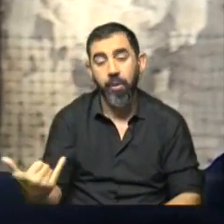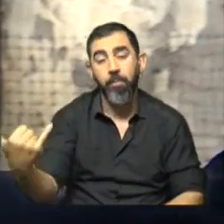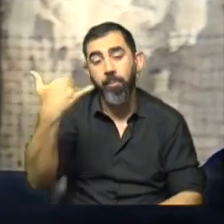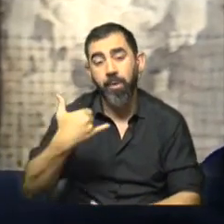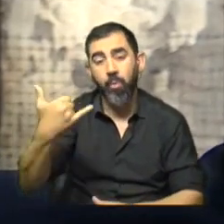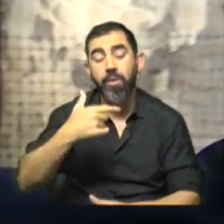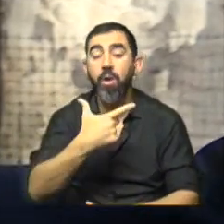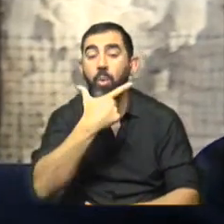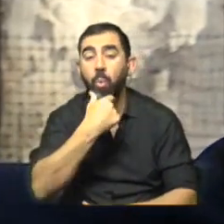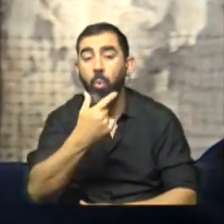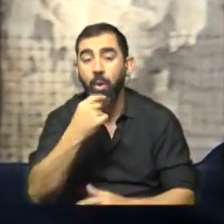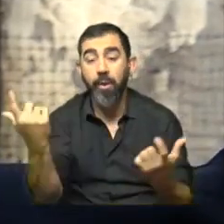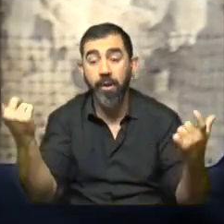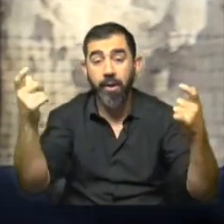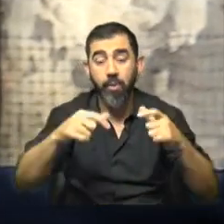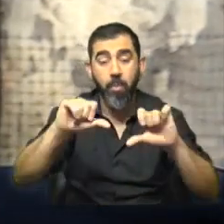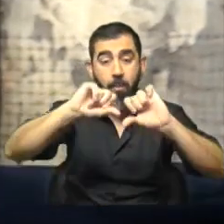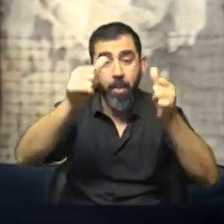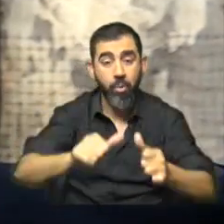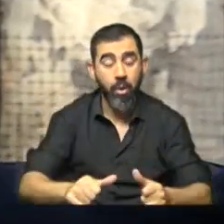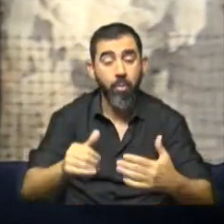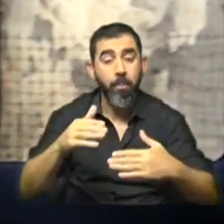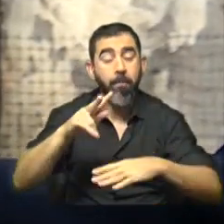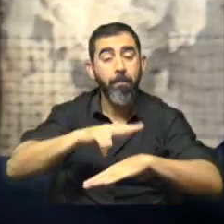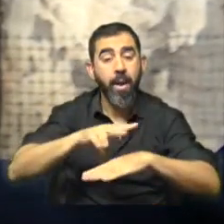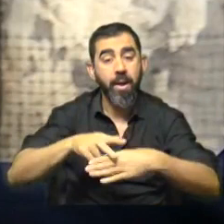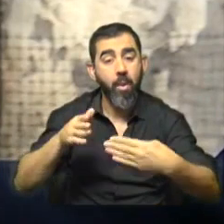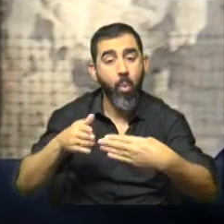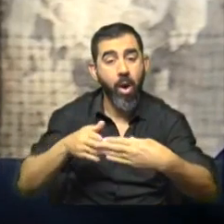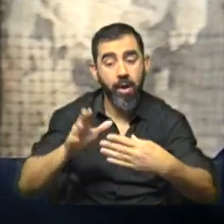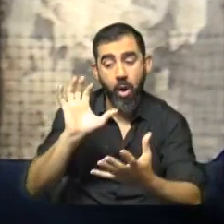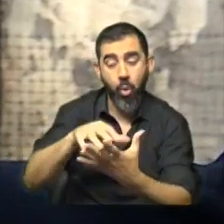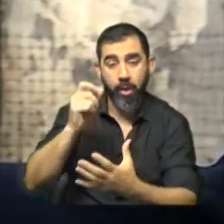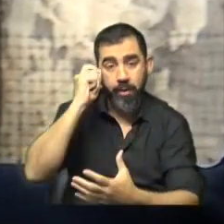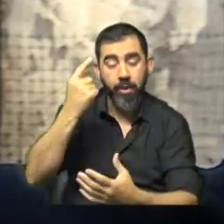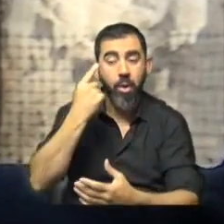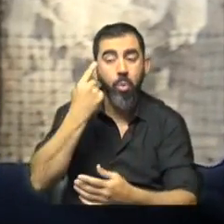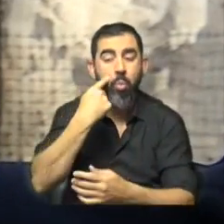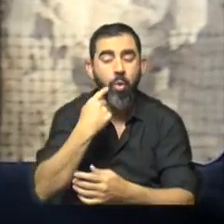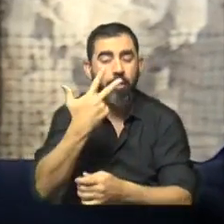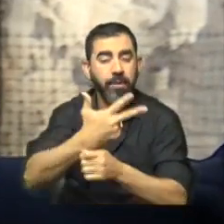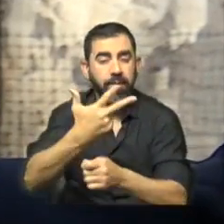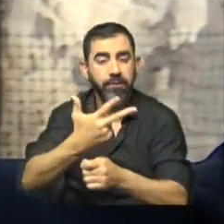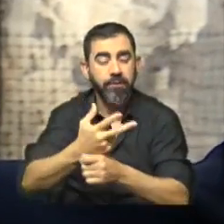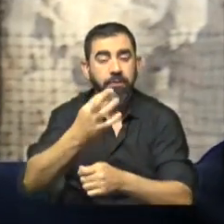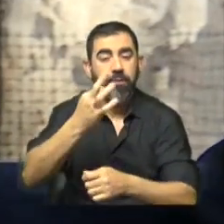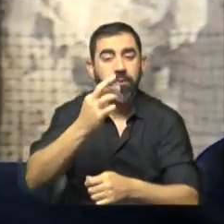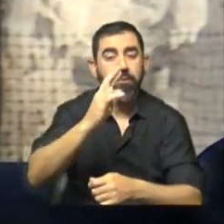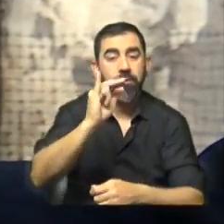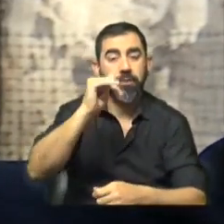esto de que el jueves había habido una reunión en Maldonado y Paraguay en la sede de inteligencia donde el número 3, Álvaro Trinidad,